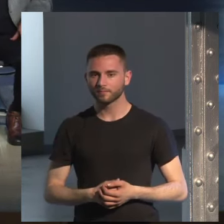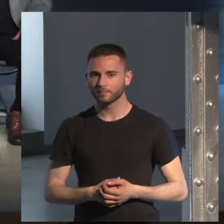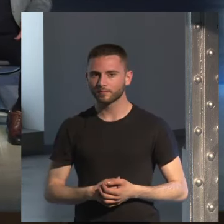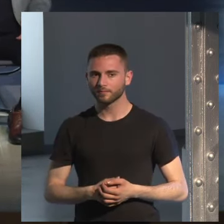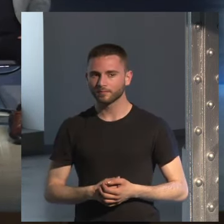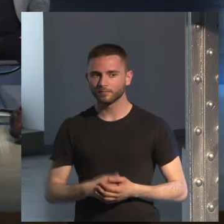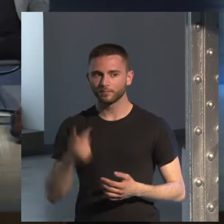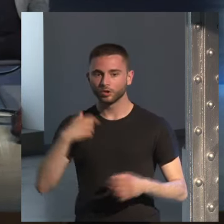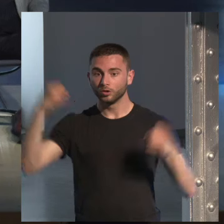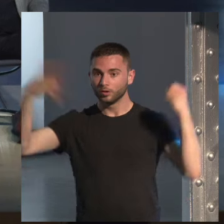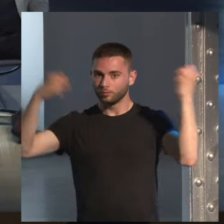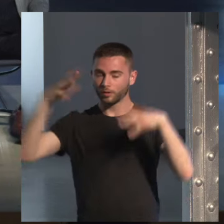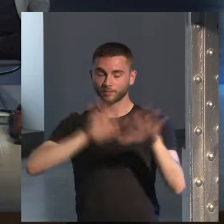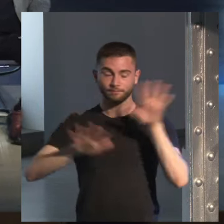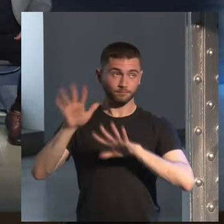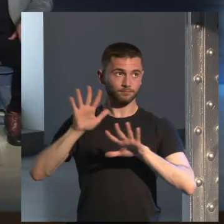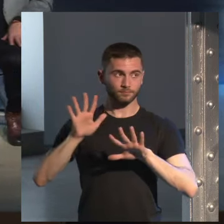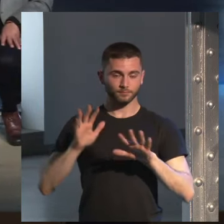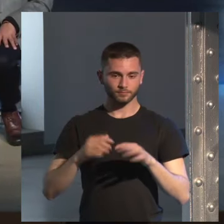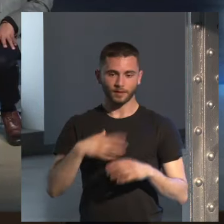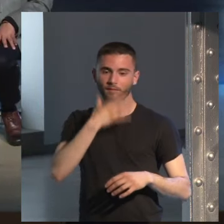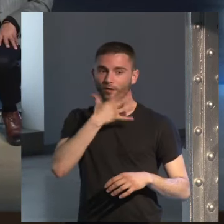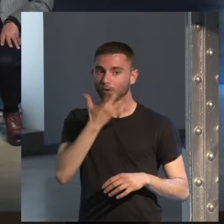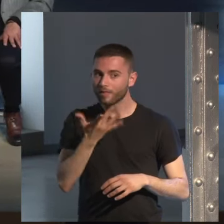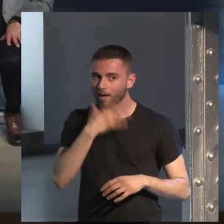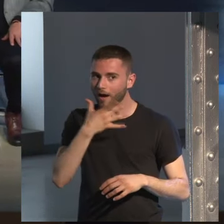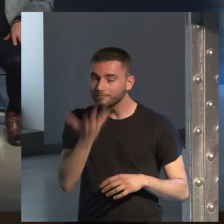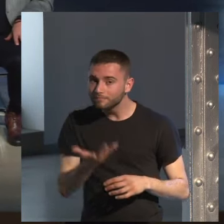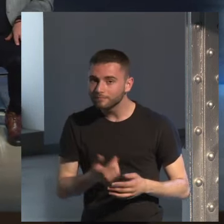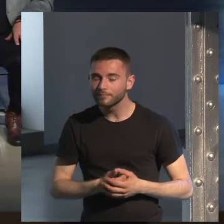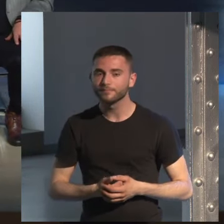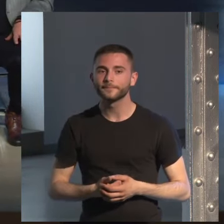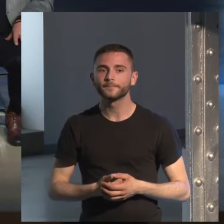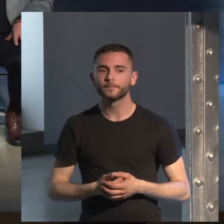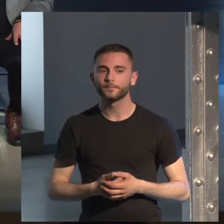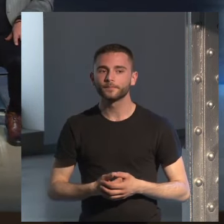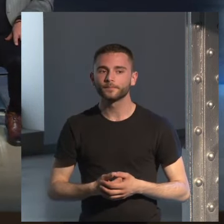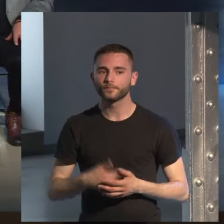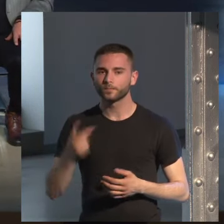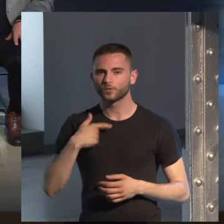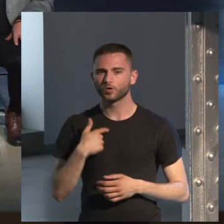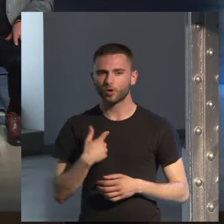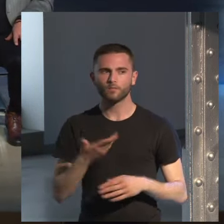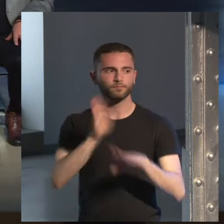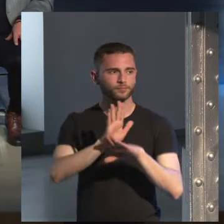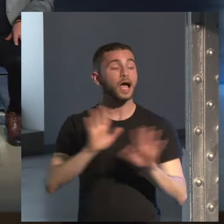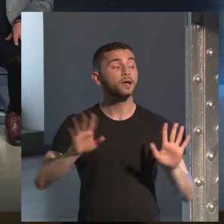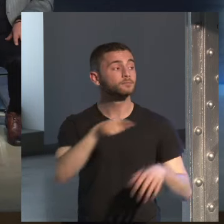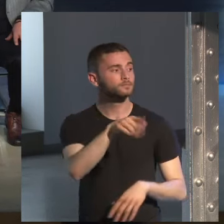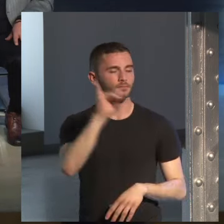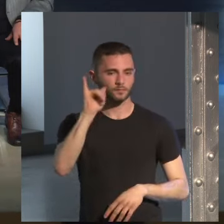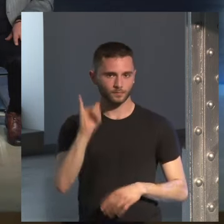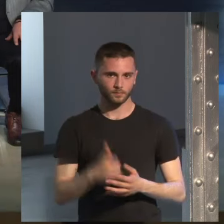con las luces la verdad es que no veo bien creo que hay un poco de vergüenza ¿eh? ¿sí? yo si no voy a lanzar una que ha llegado ¿ah, sí?